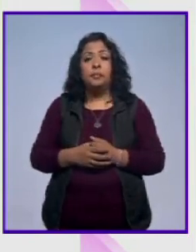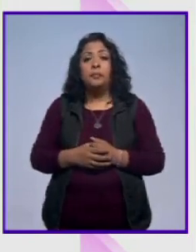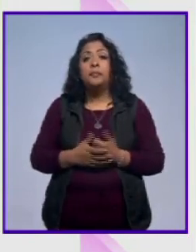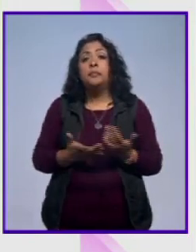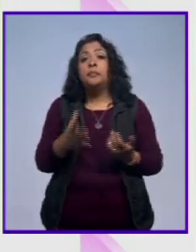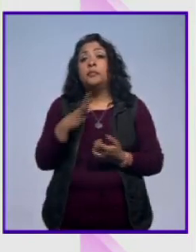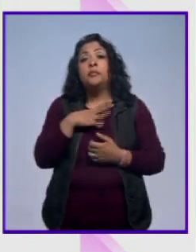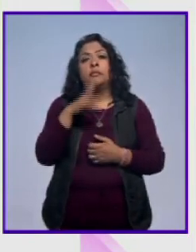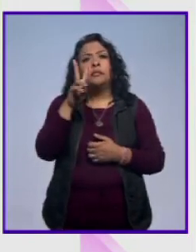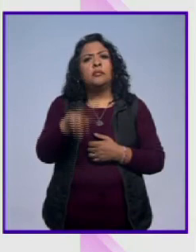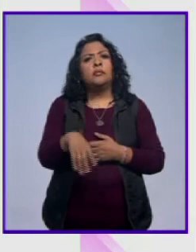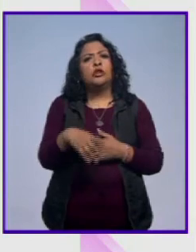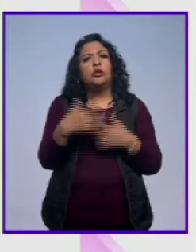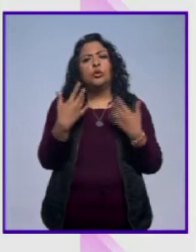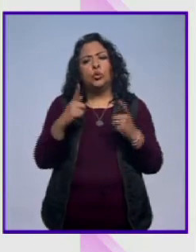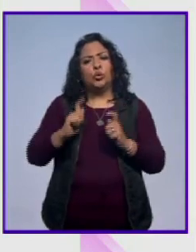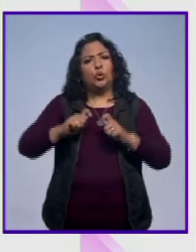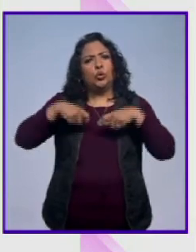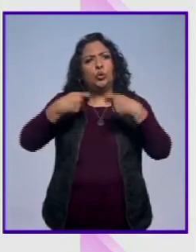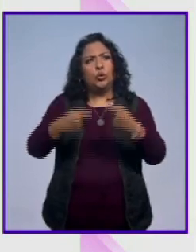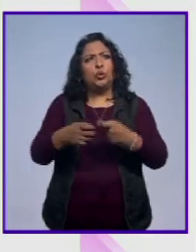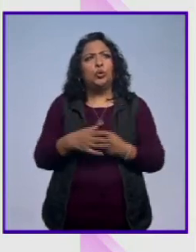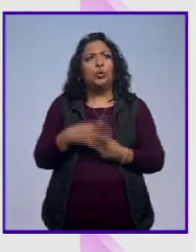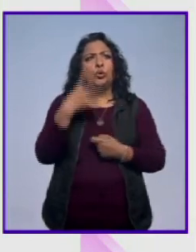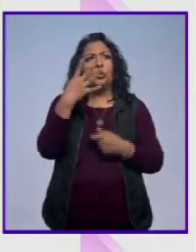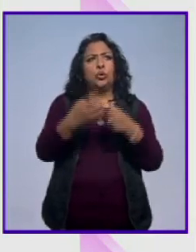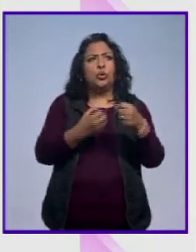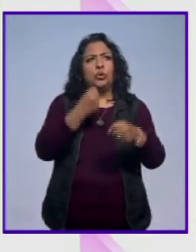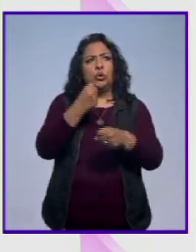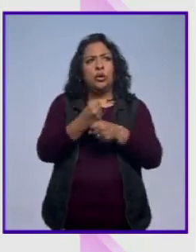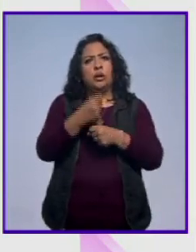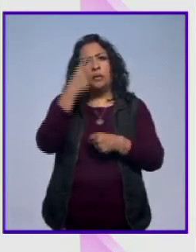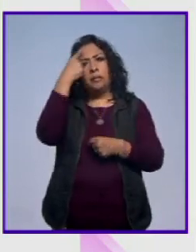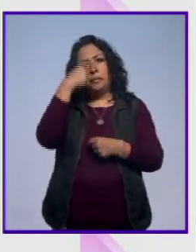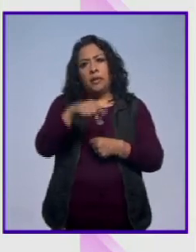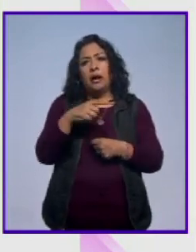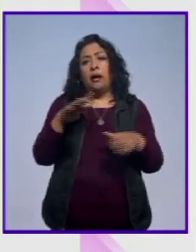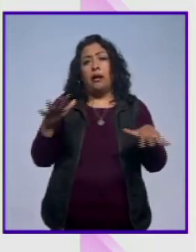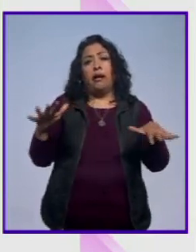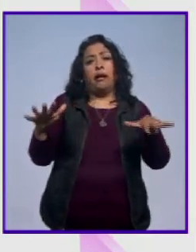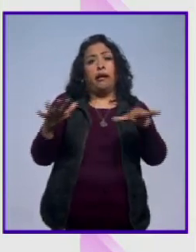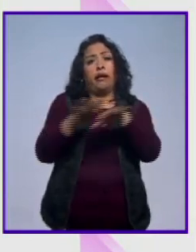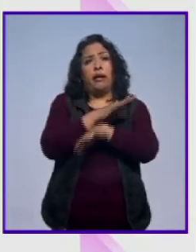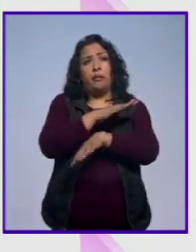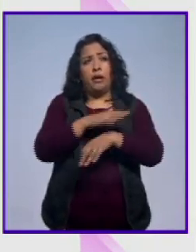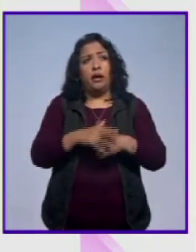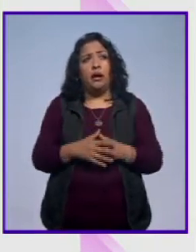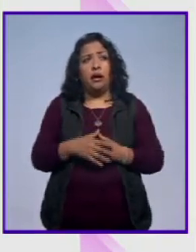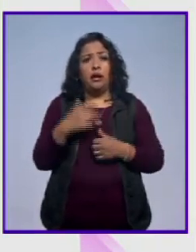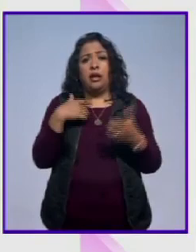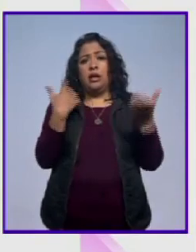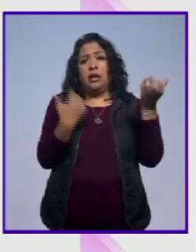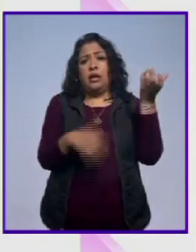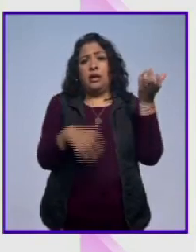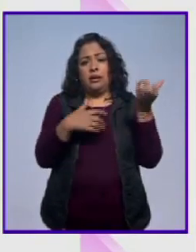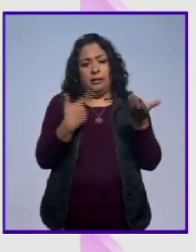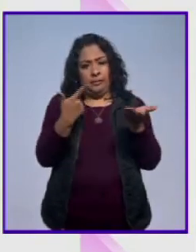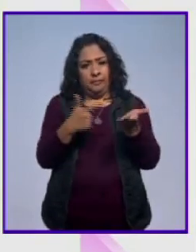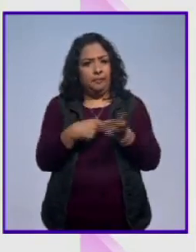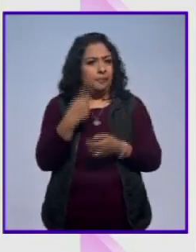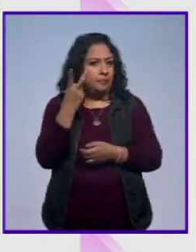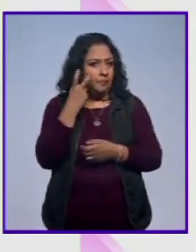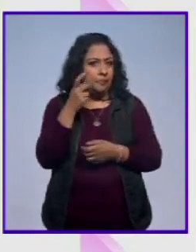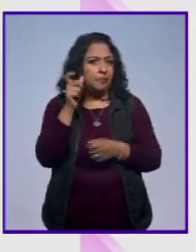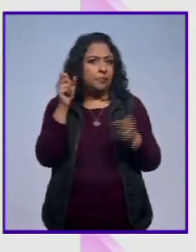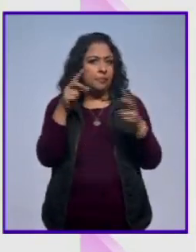que bueno deja un enorme legado 4 años le bastaron para revolucionar el instrumento de la guitarra disfrútenlo